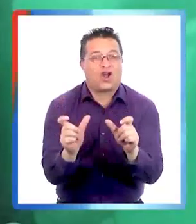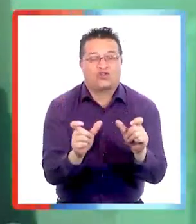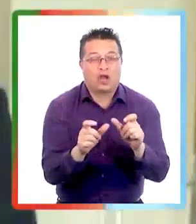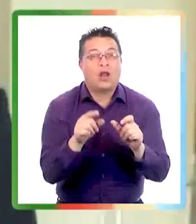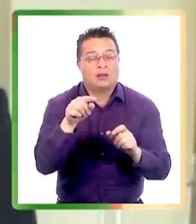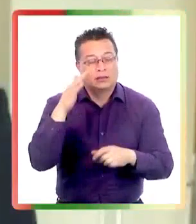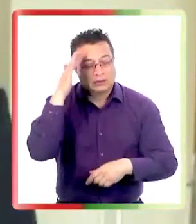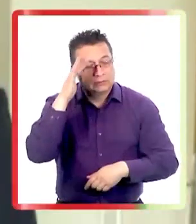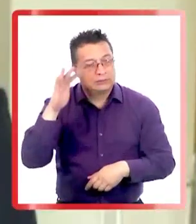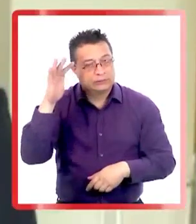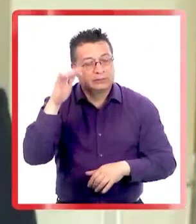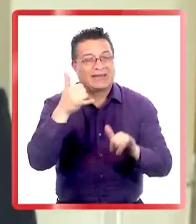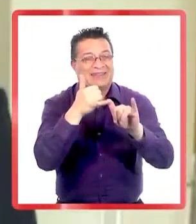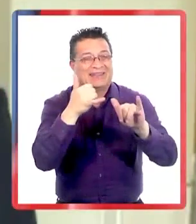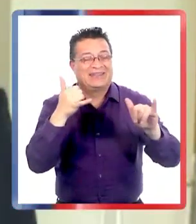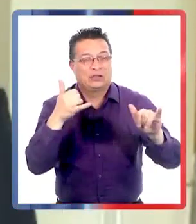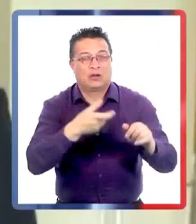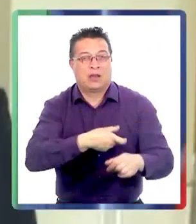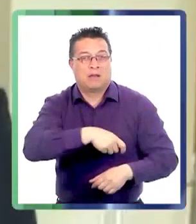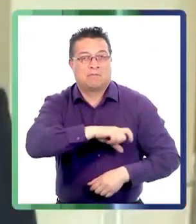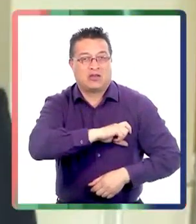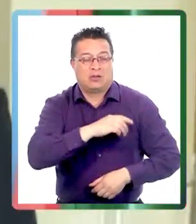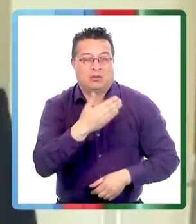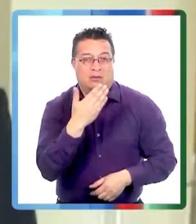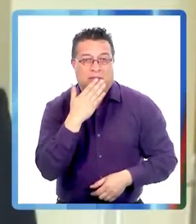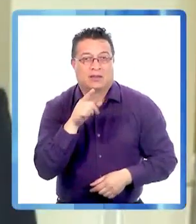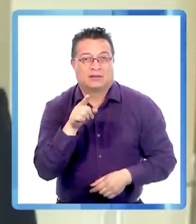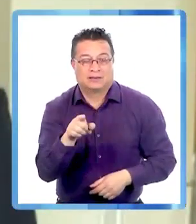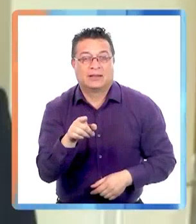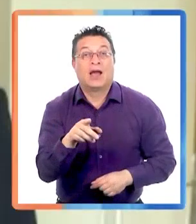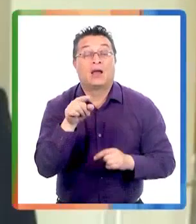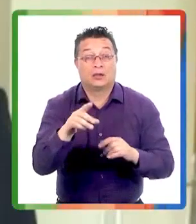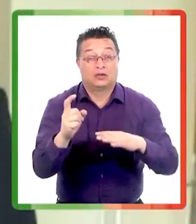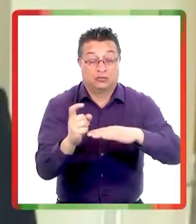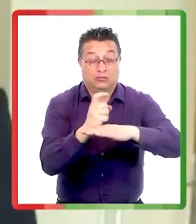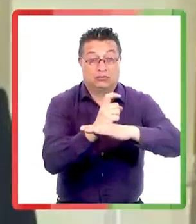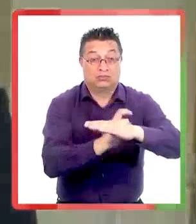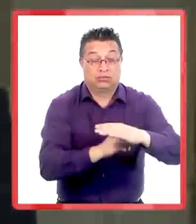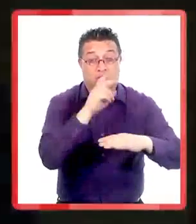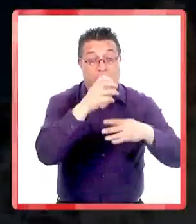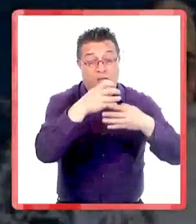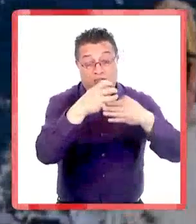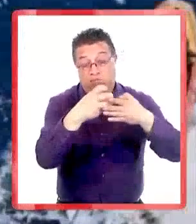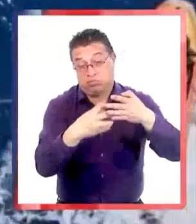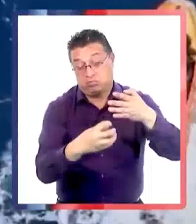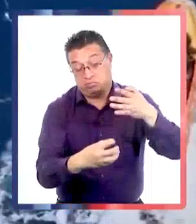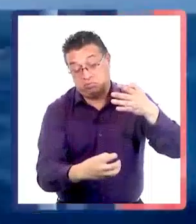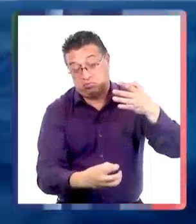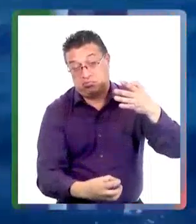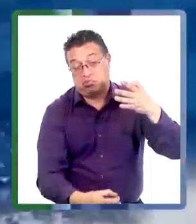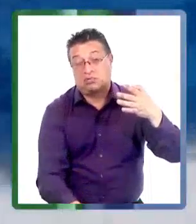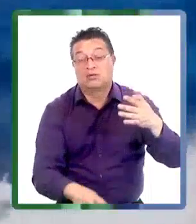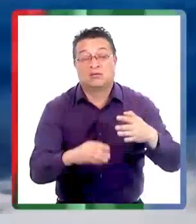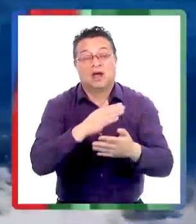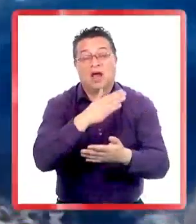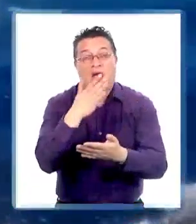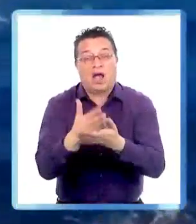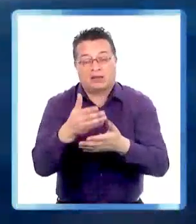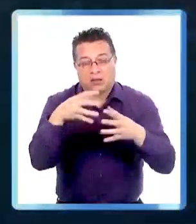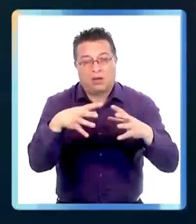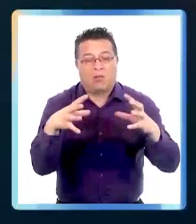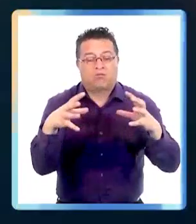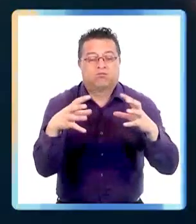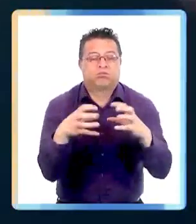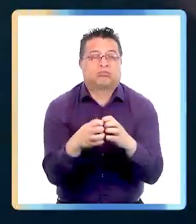sin control. Es la hipótesis del ingeniero español y marino mercante José Luis Martín. El sumergible cayó como si fuera una